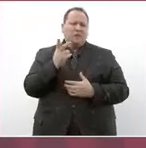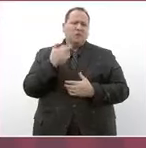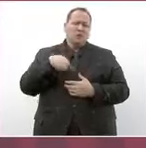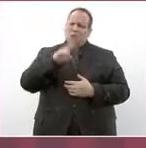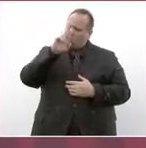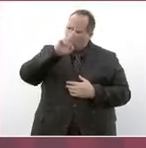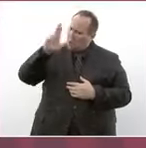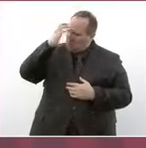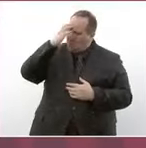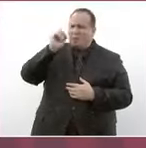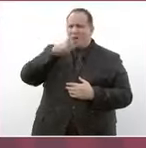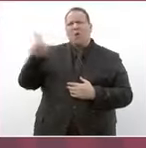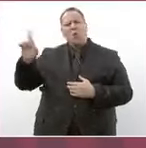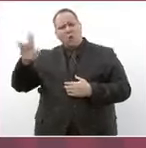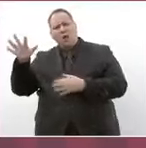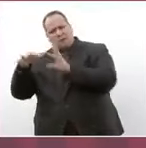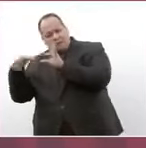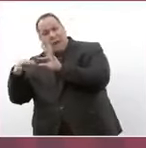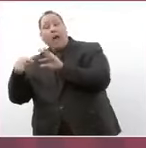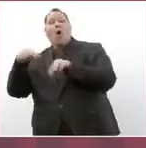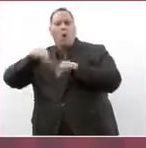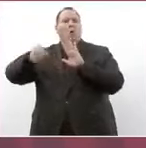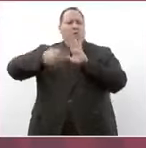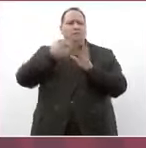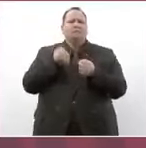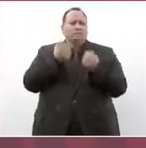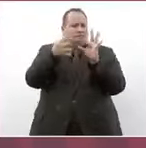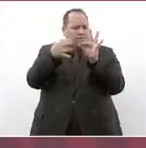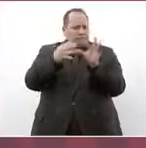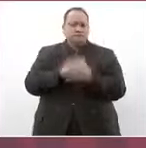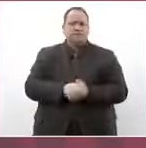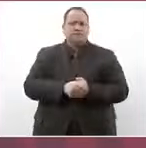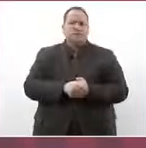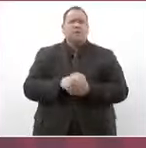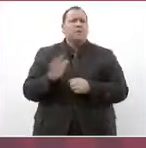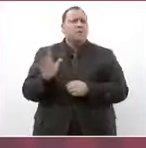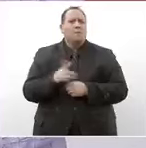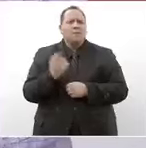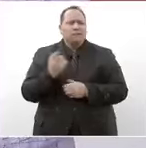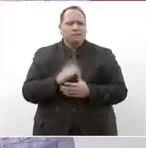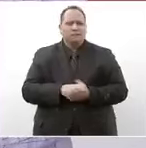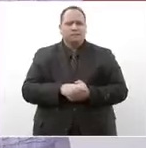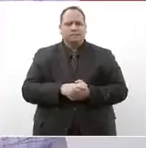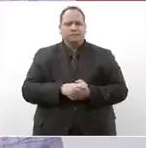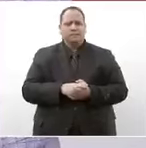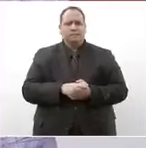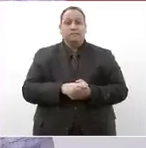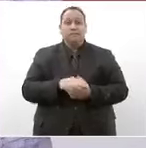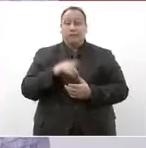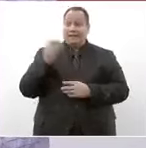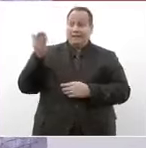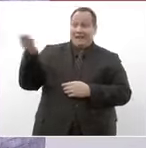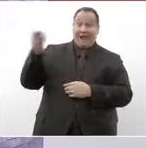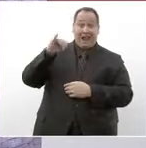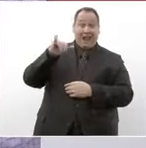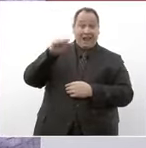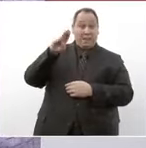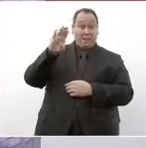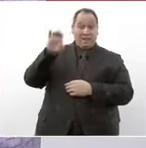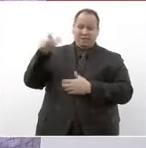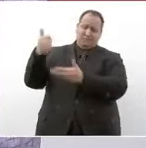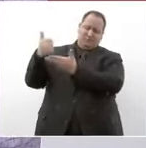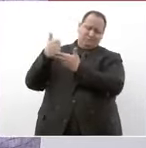reconocimiento lo dije en rosarito y lo repito ahora porque Jaime nos ha